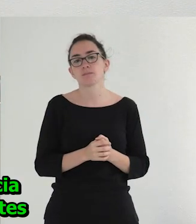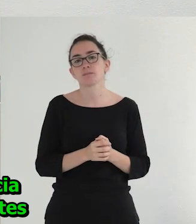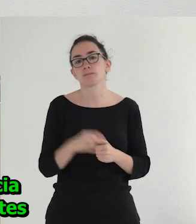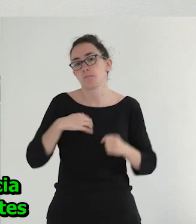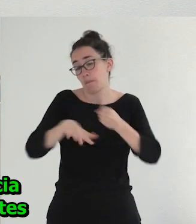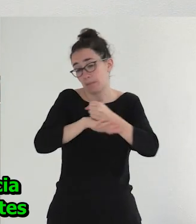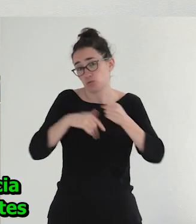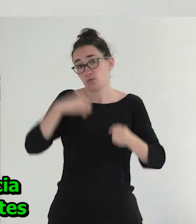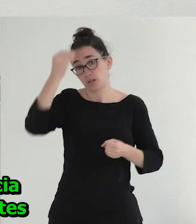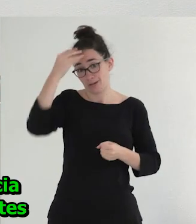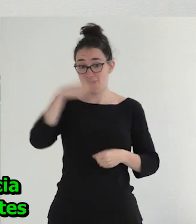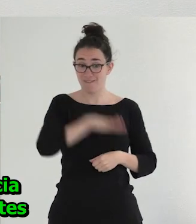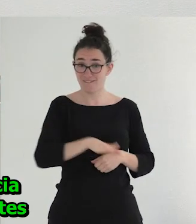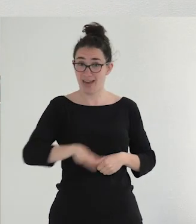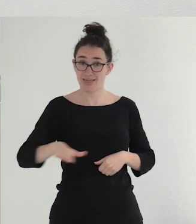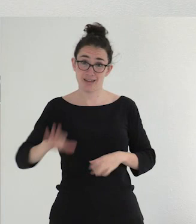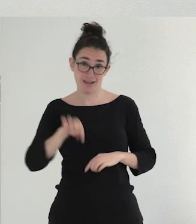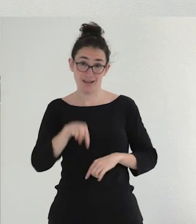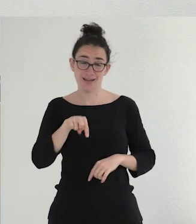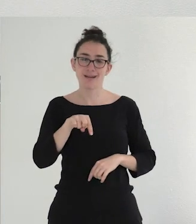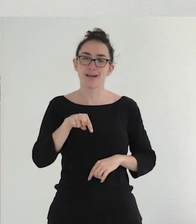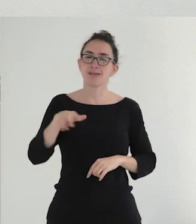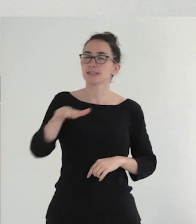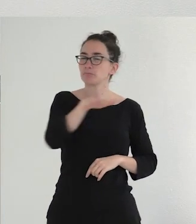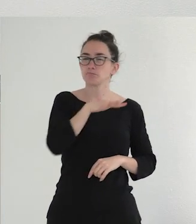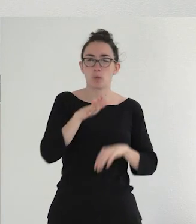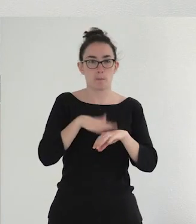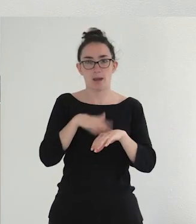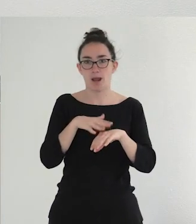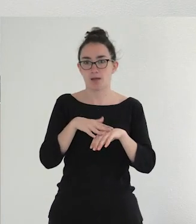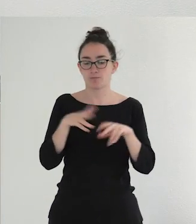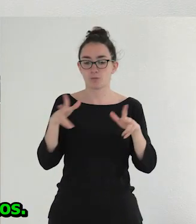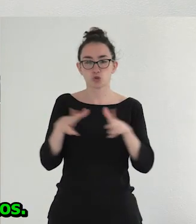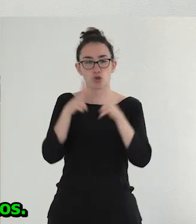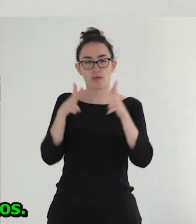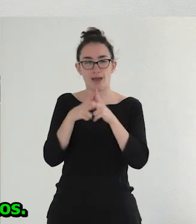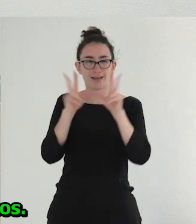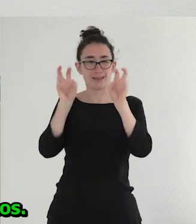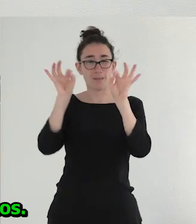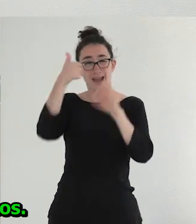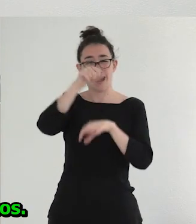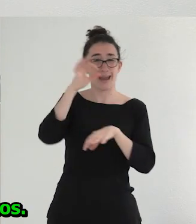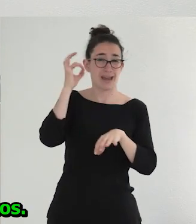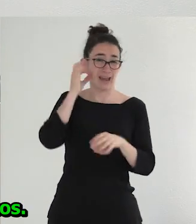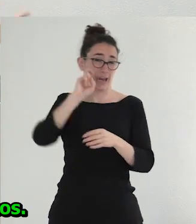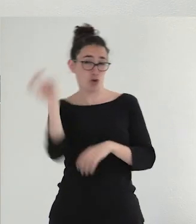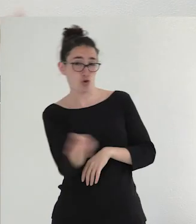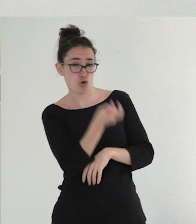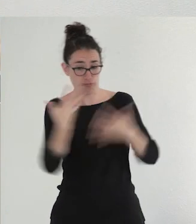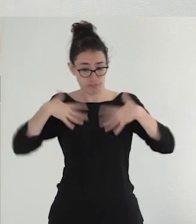bueno, yo pienso que la infancia es uno de los espacios más importantes en el aprendizaje de la socialización de género, bueno, uno de los lugares como más